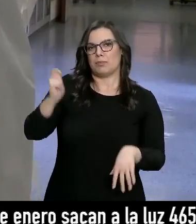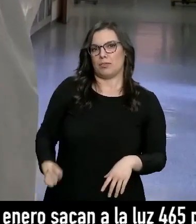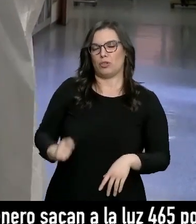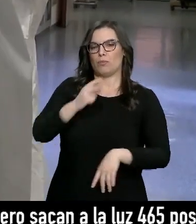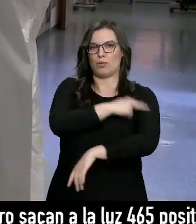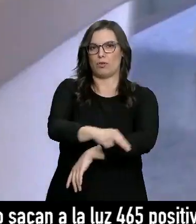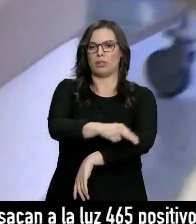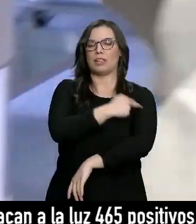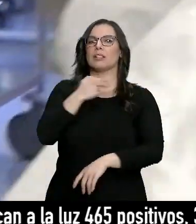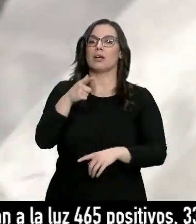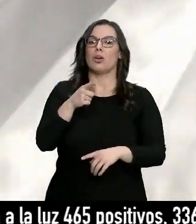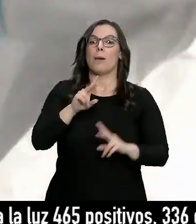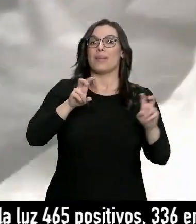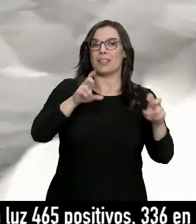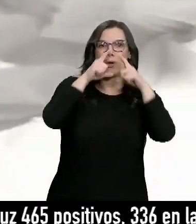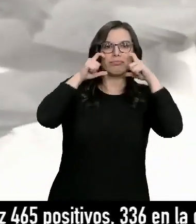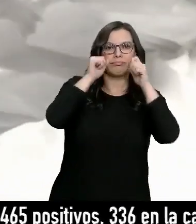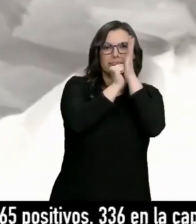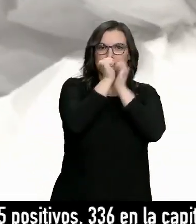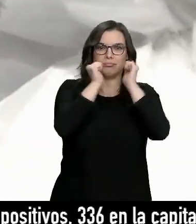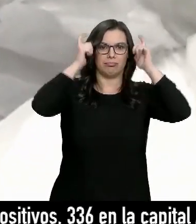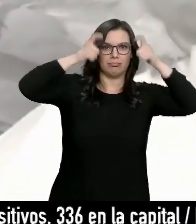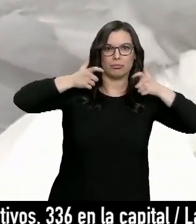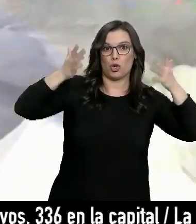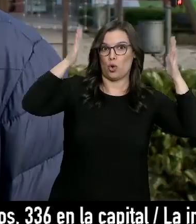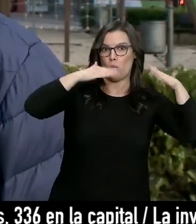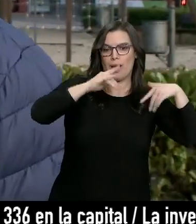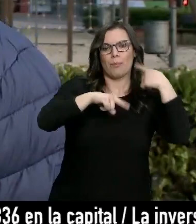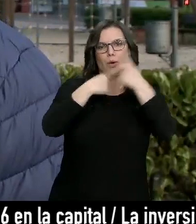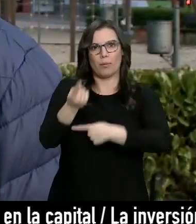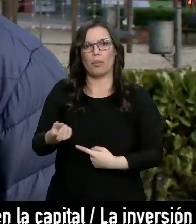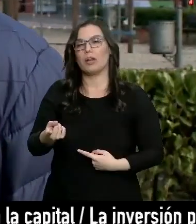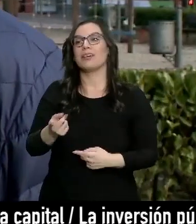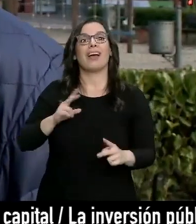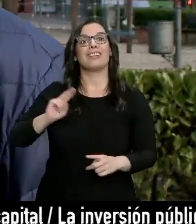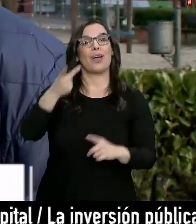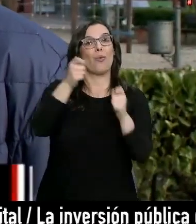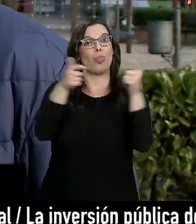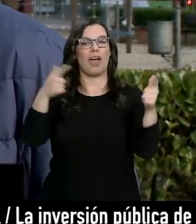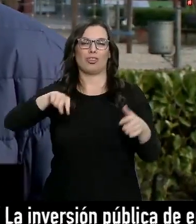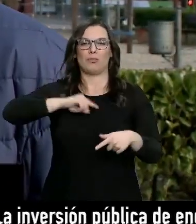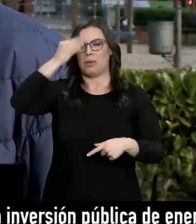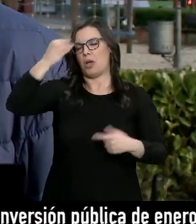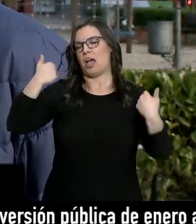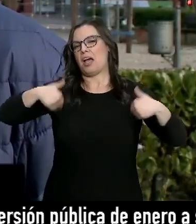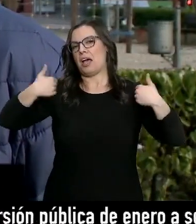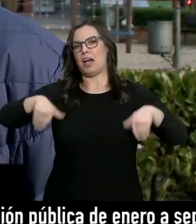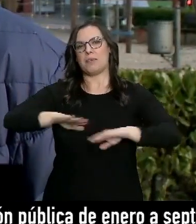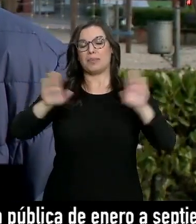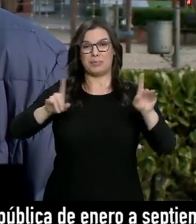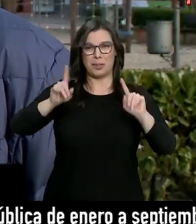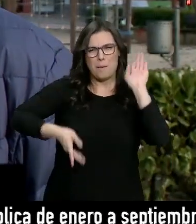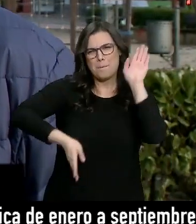EPIs, pero ya con material de protección seguían los contagios. En la segunda ola nos creíamos que éramos los jefes del mundo y nos pegó un